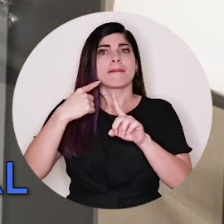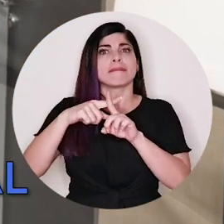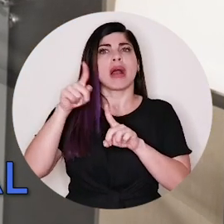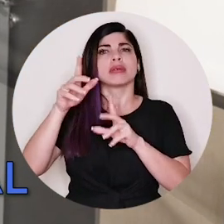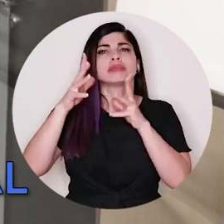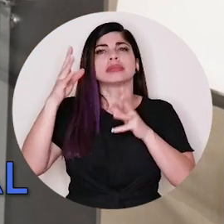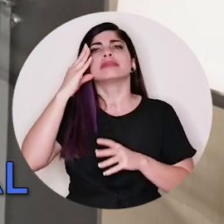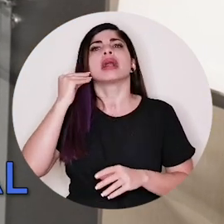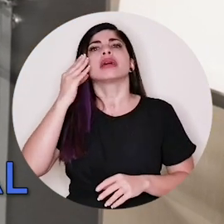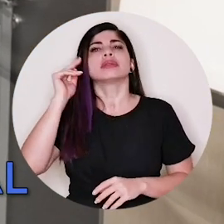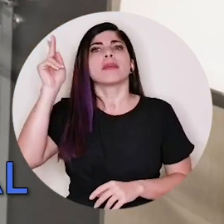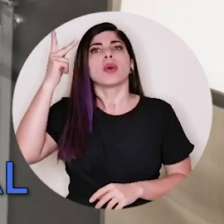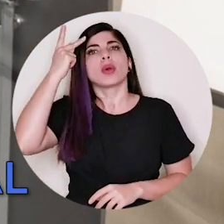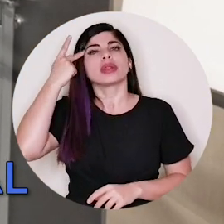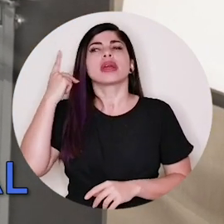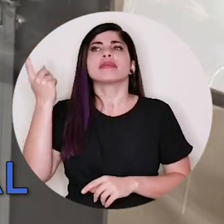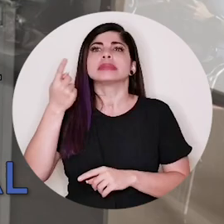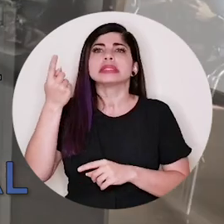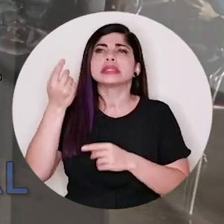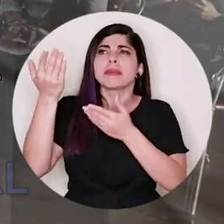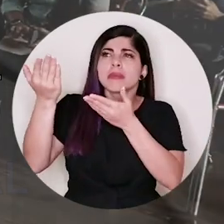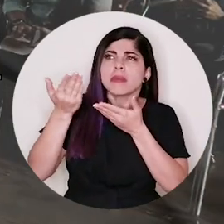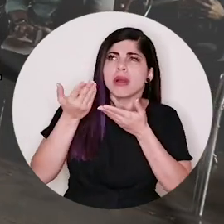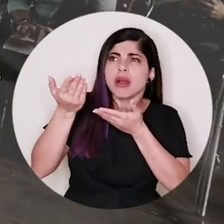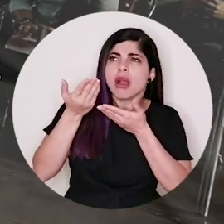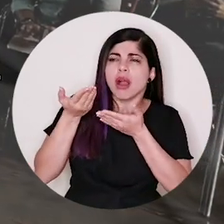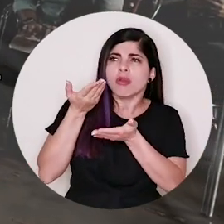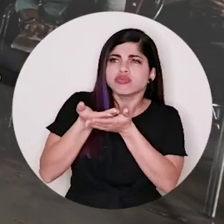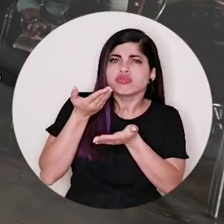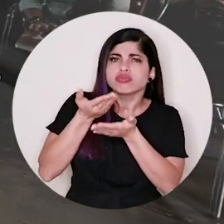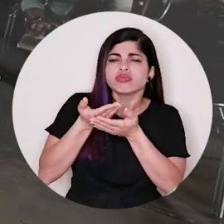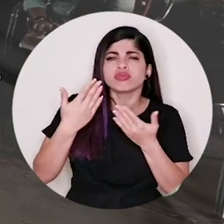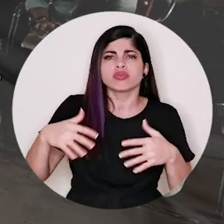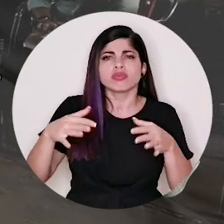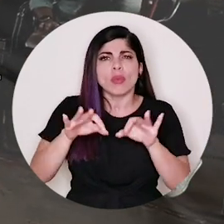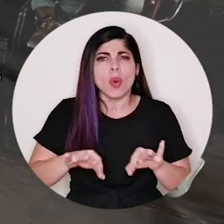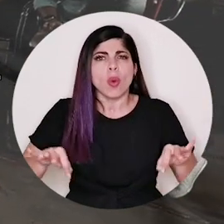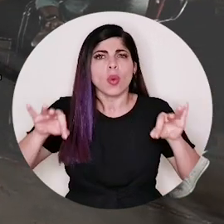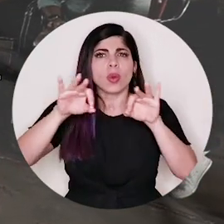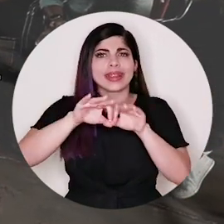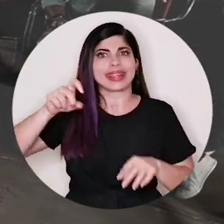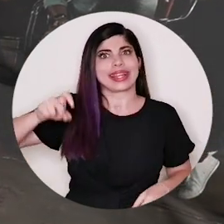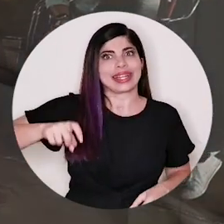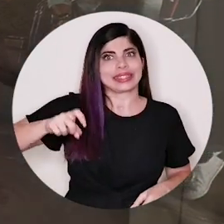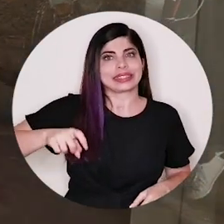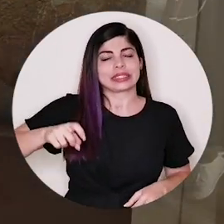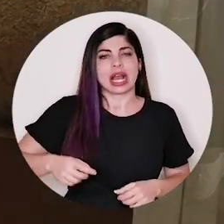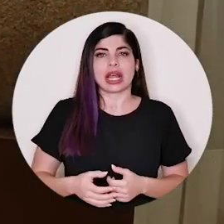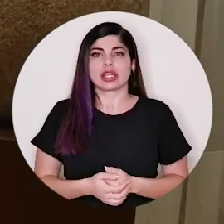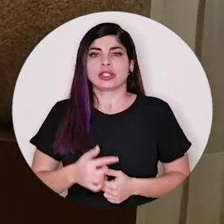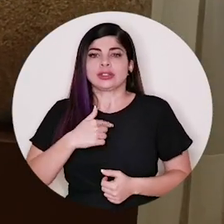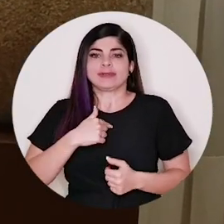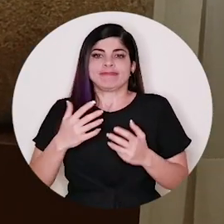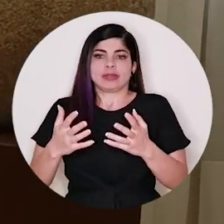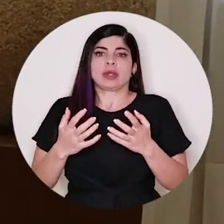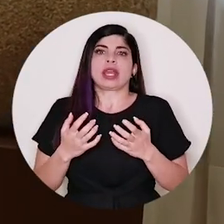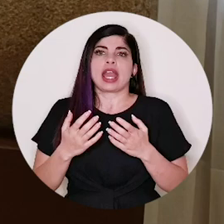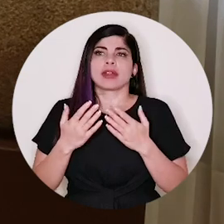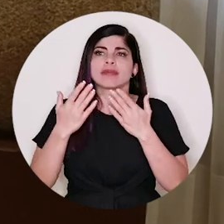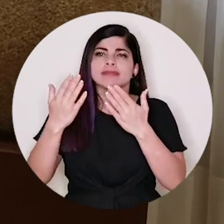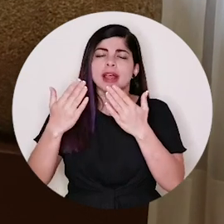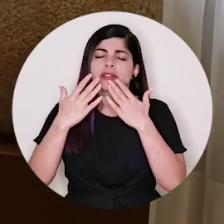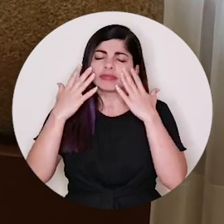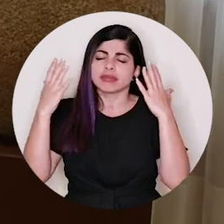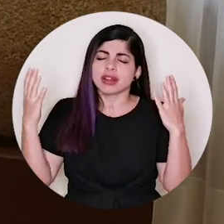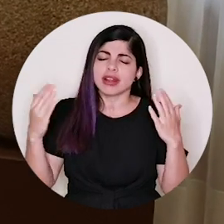política siempre nos ha nutrido de insumos muy, muy importantes y necesarios. Y quisiera pues darle un